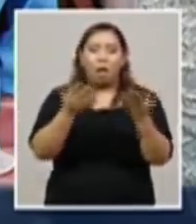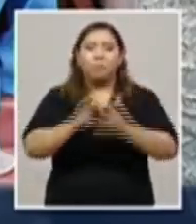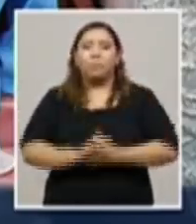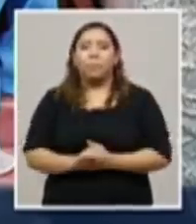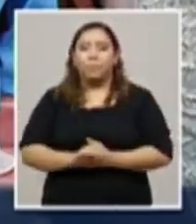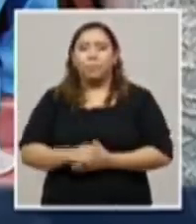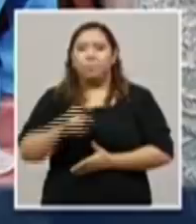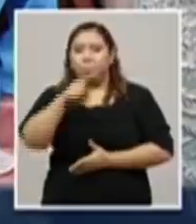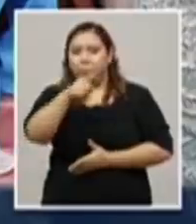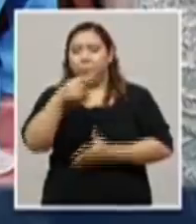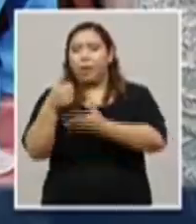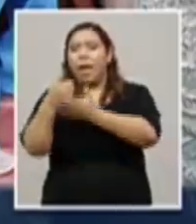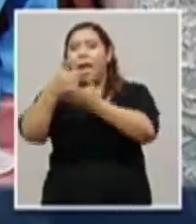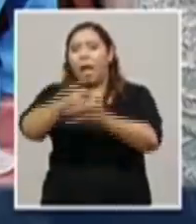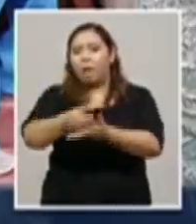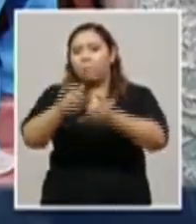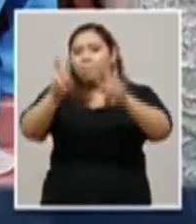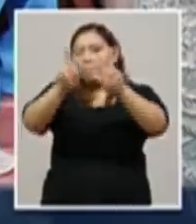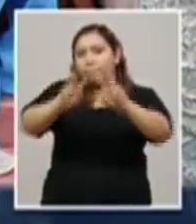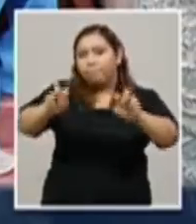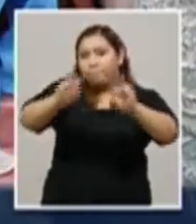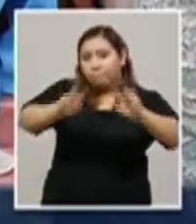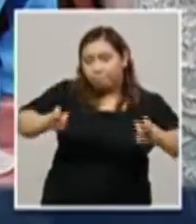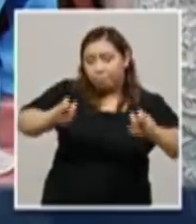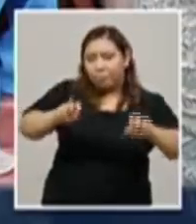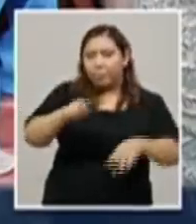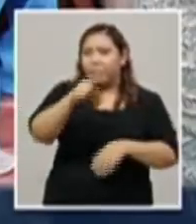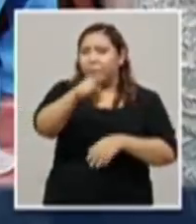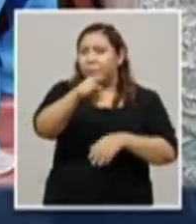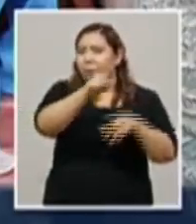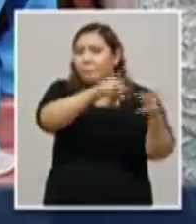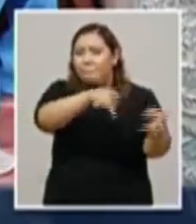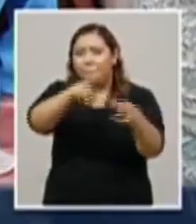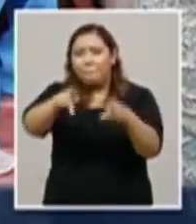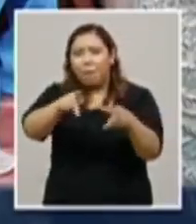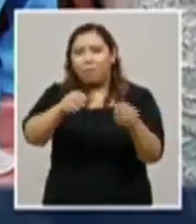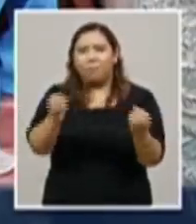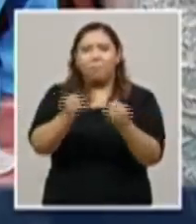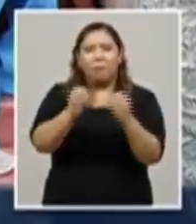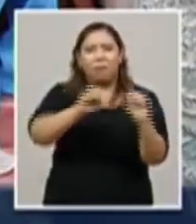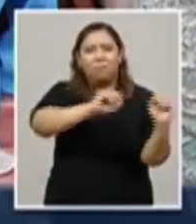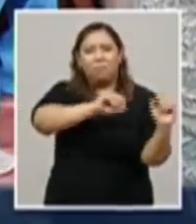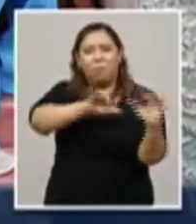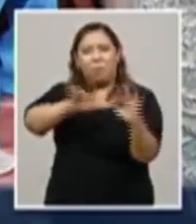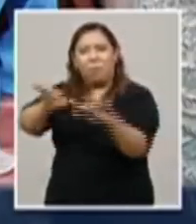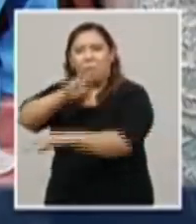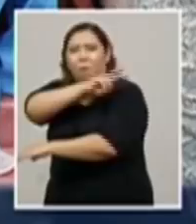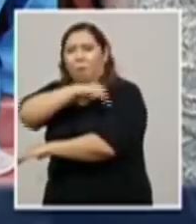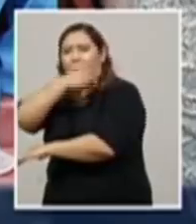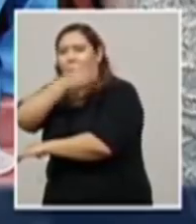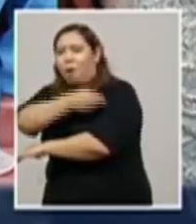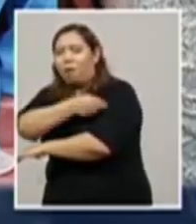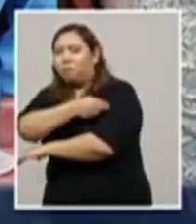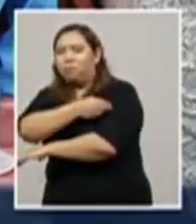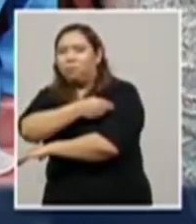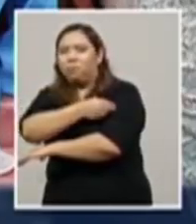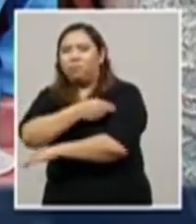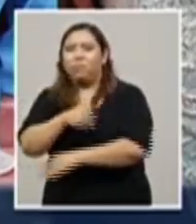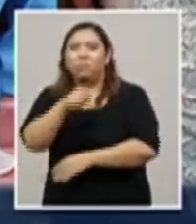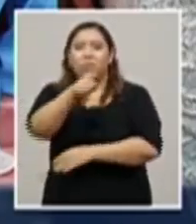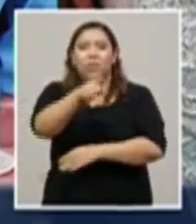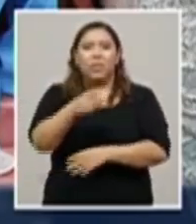oportuna para que podamos disminuir esa carga hospitalaria y evitar que usted alcance una condición grave y así